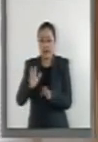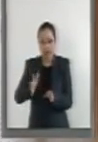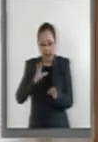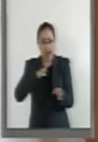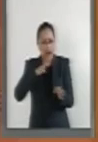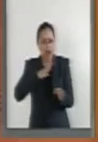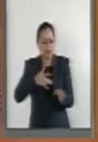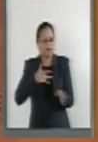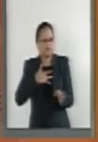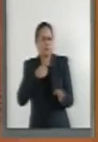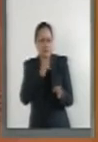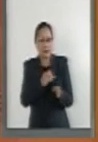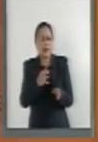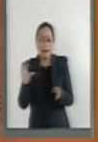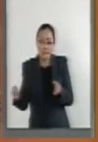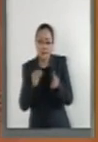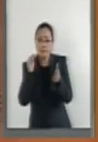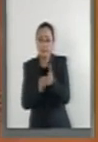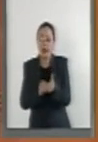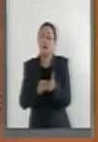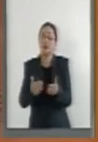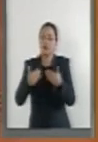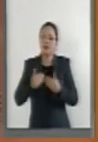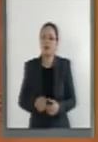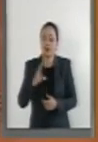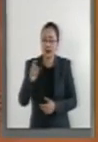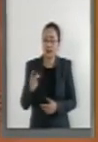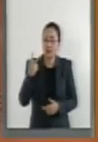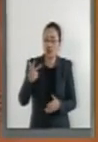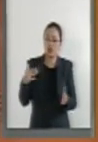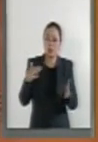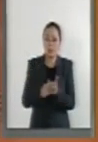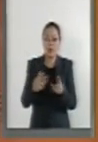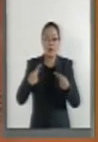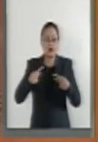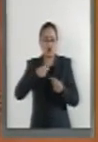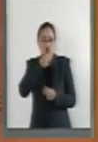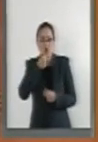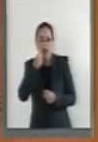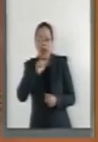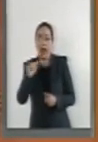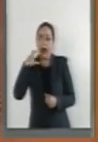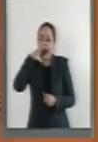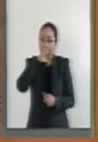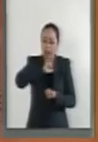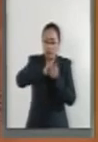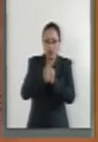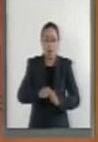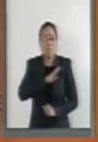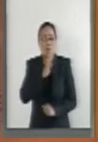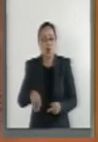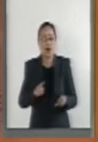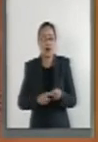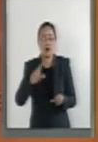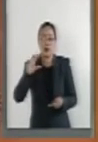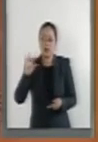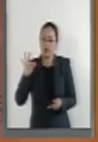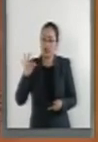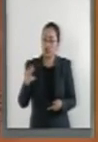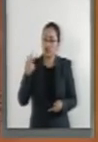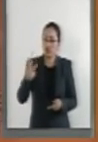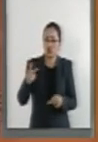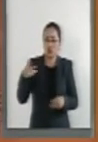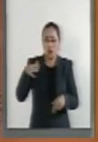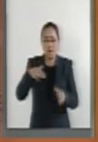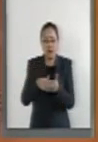por los censos. 38 mil por exposición de personas ancianas al calor y 48 mil por diarrea o otras